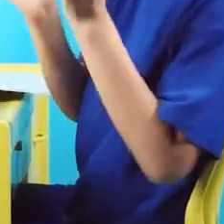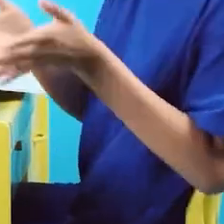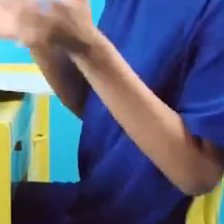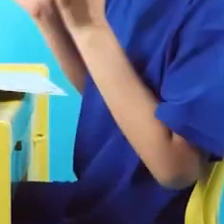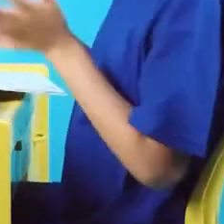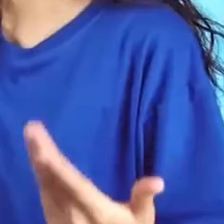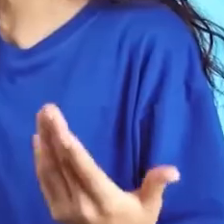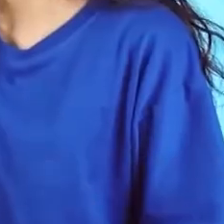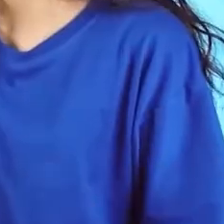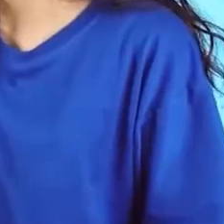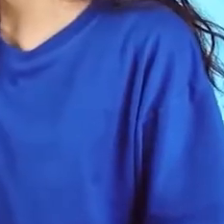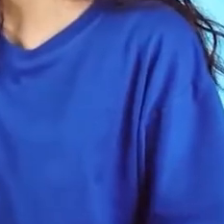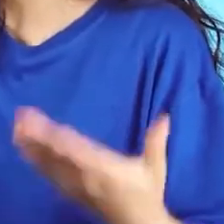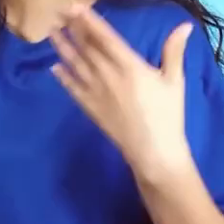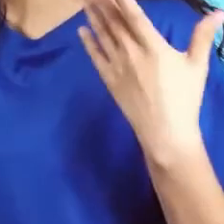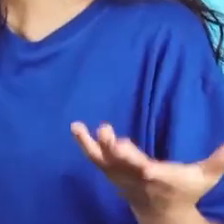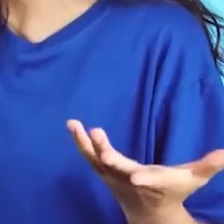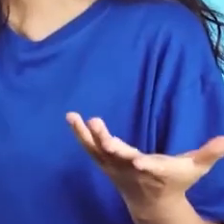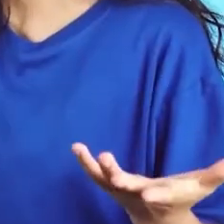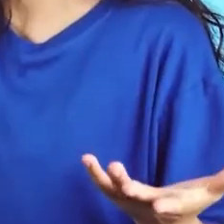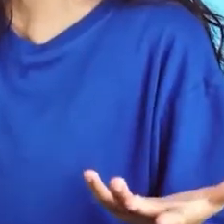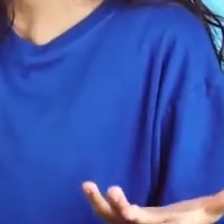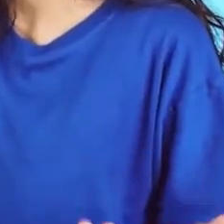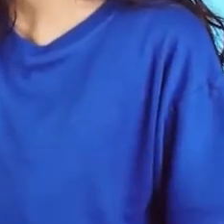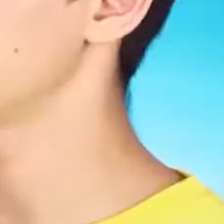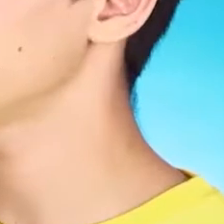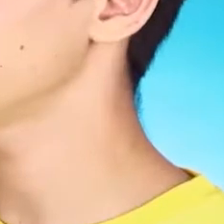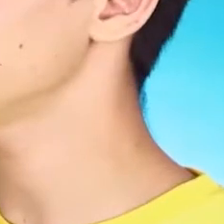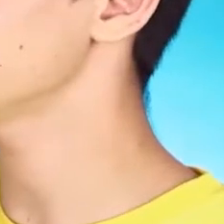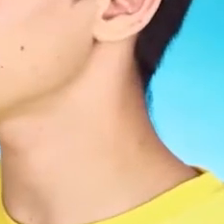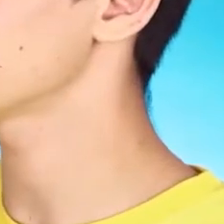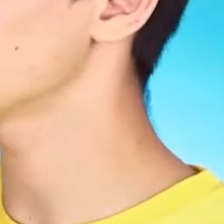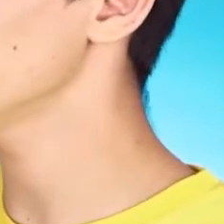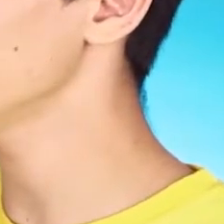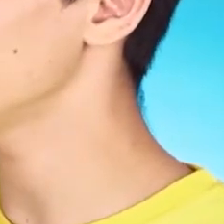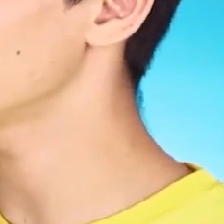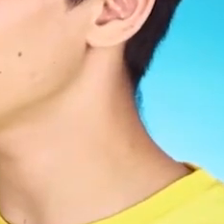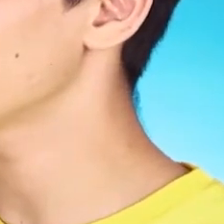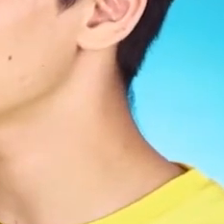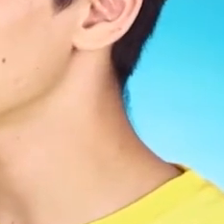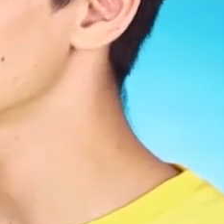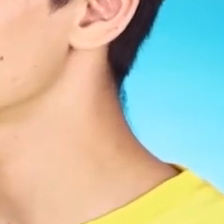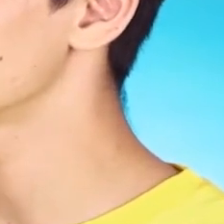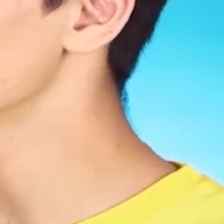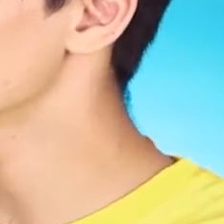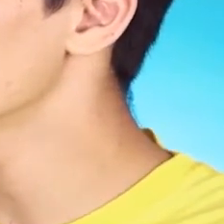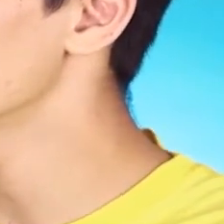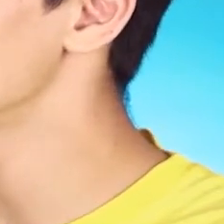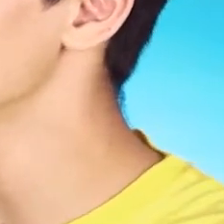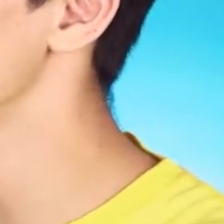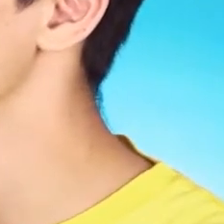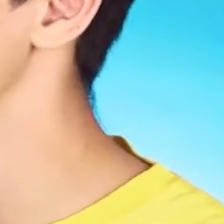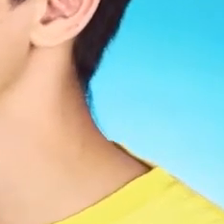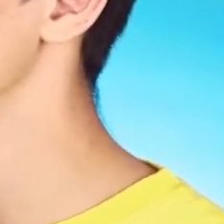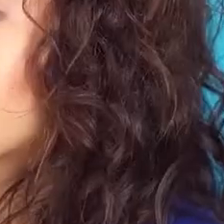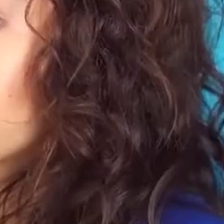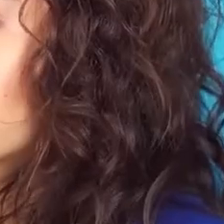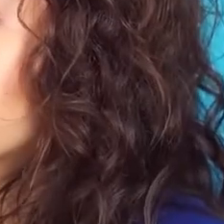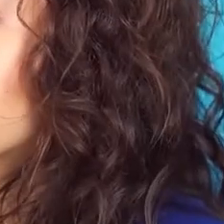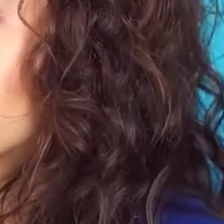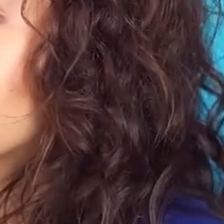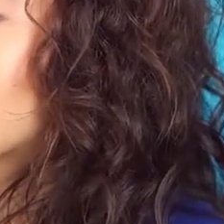De cómo apoyarnos entre nosotros. Cómo mejorar nuestro cole. Pero Andrea, ¿tú crees que les hagan caso? Somos solo adolescentes.